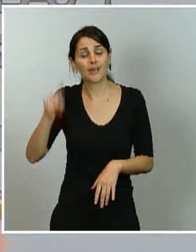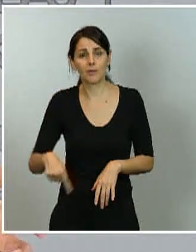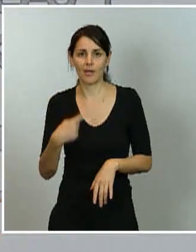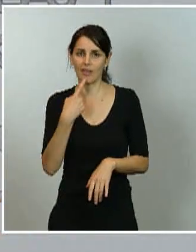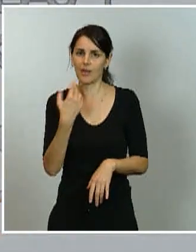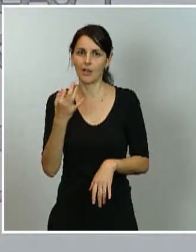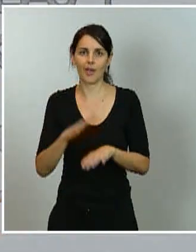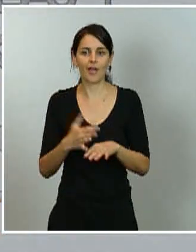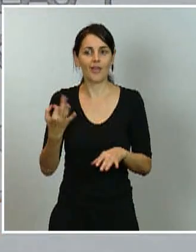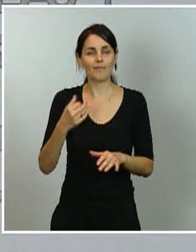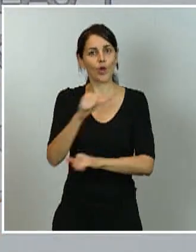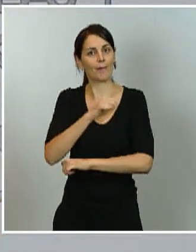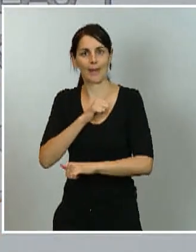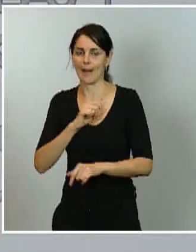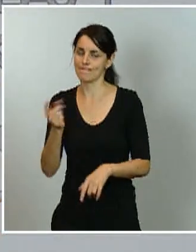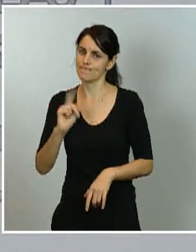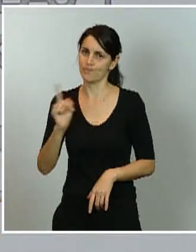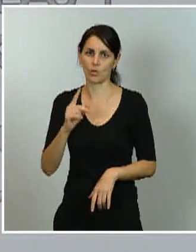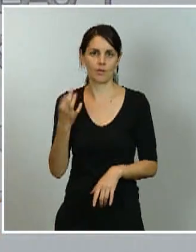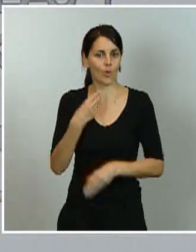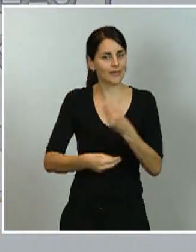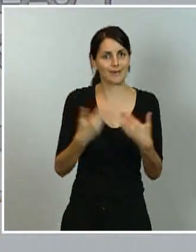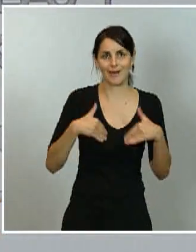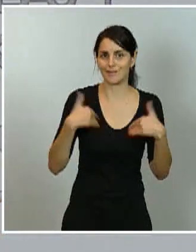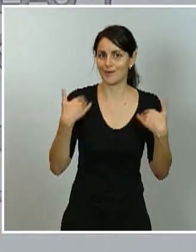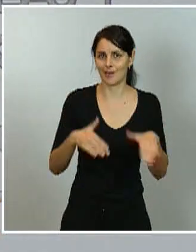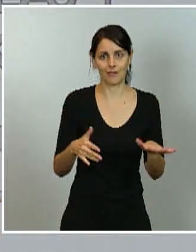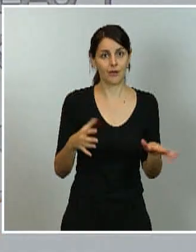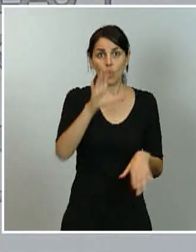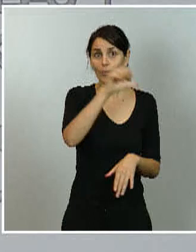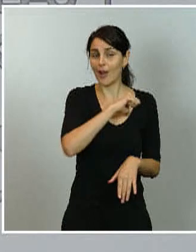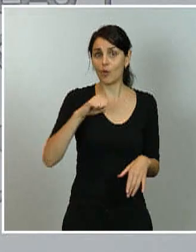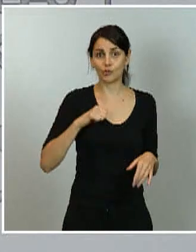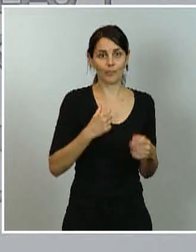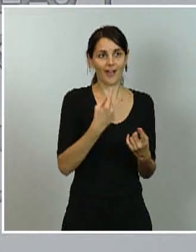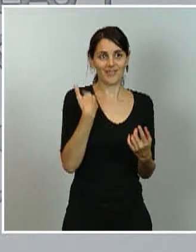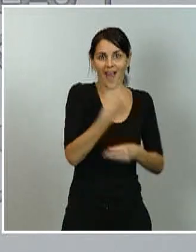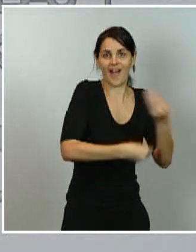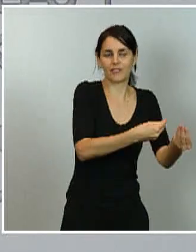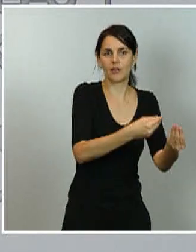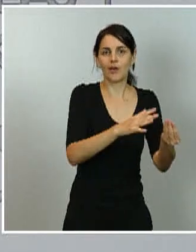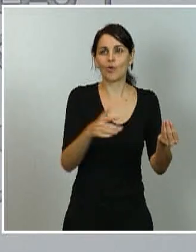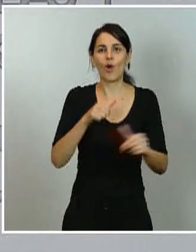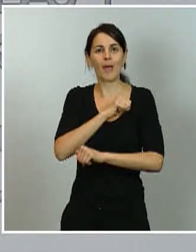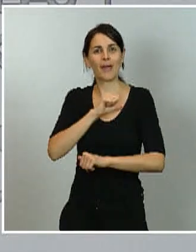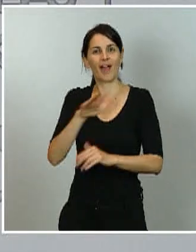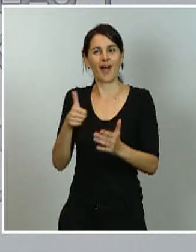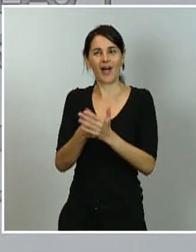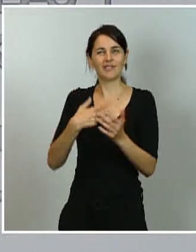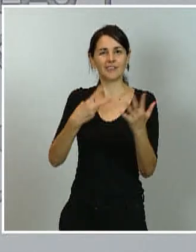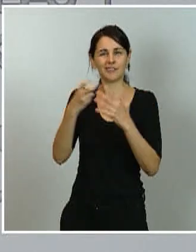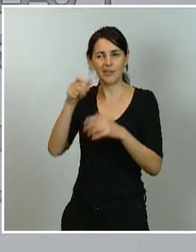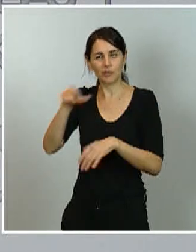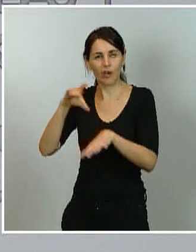se está haciendo en muchas comunidades autónomas. No hay que esperar a llegar a una incidencia acumulada de 500 por 100.000 habitantes para tomar medidas y